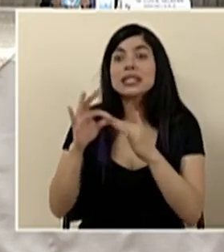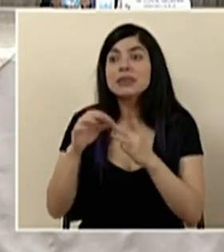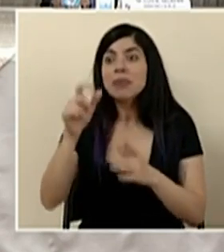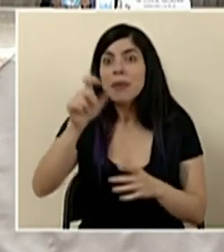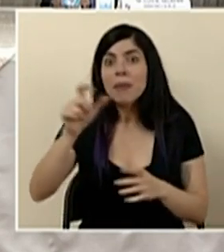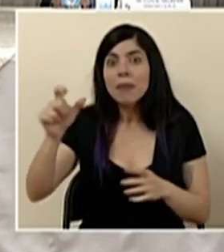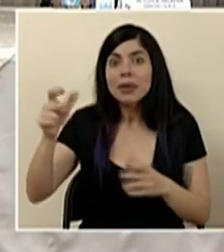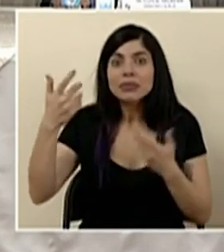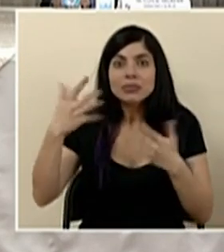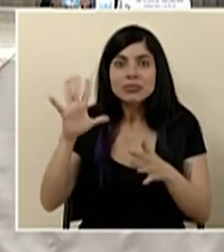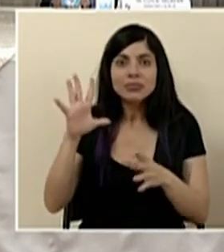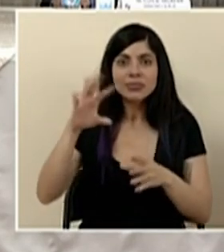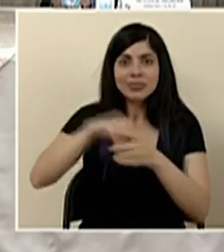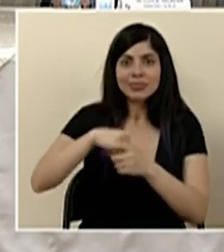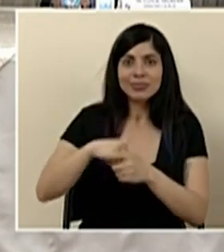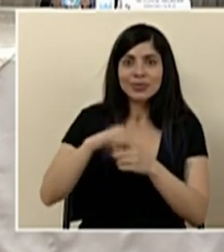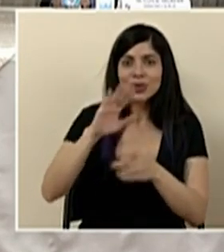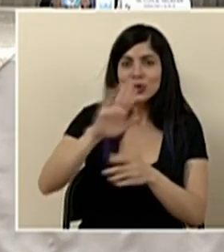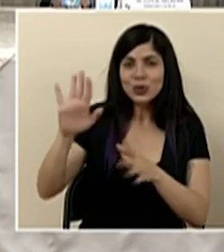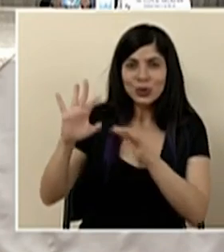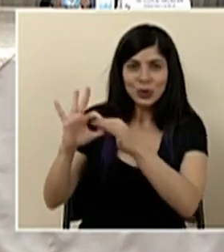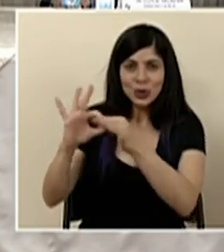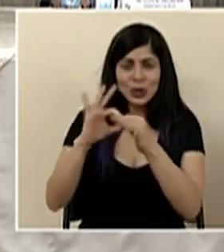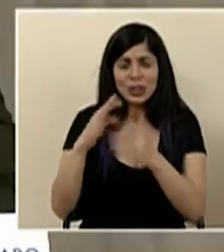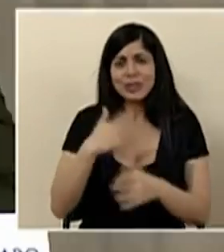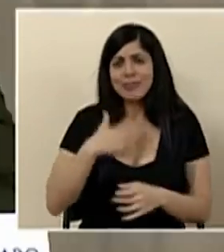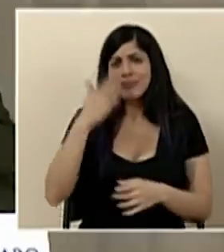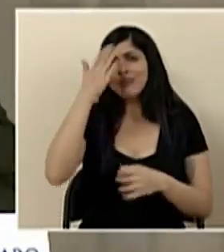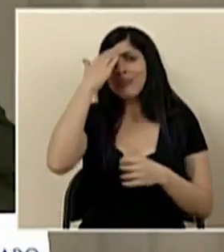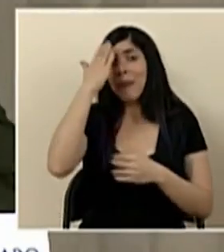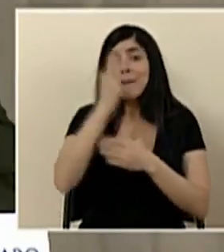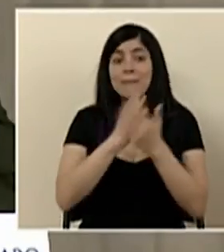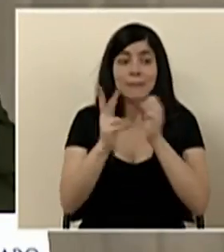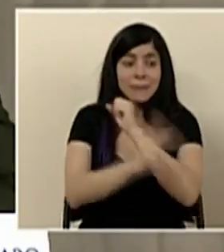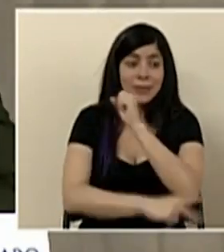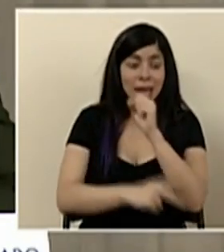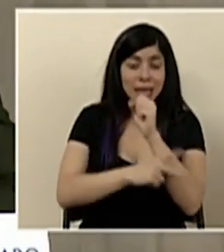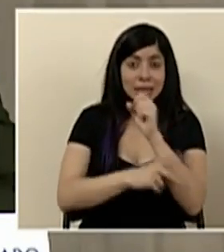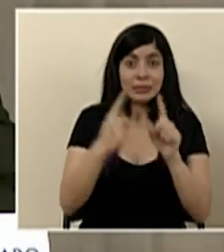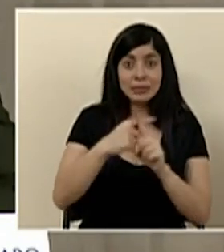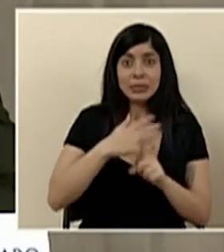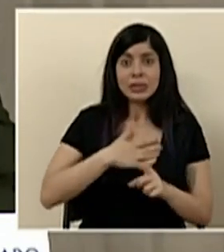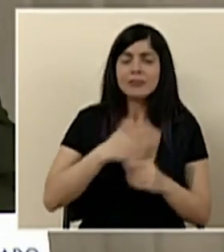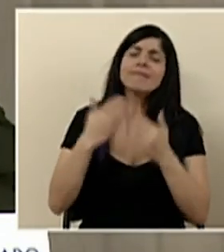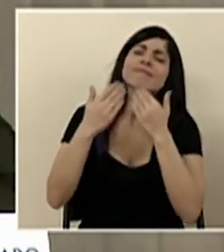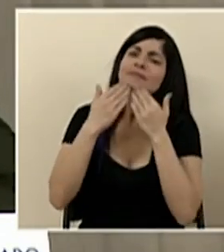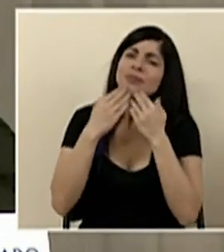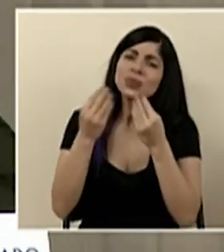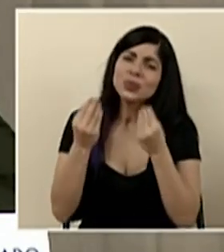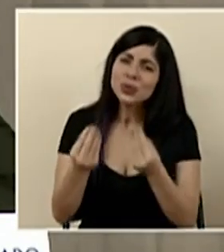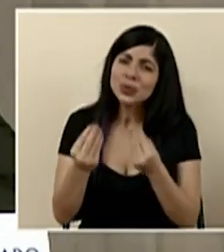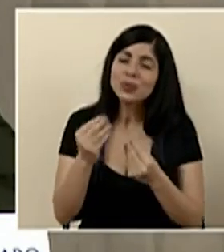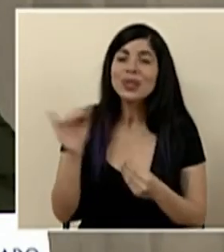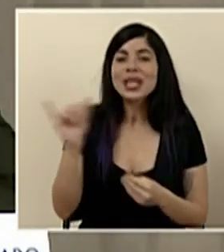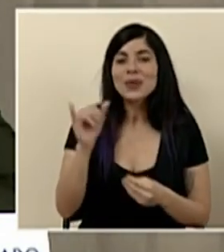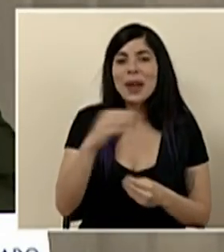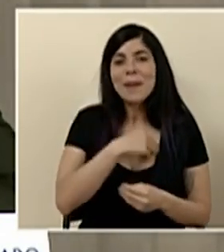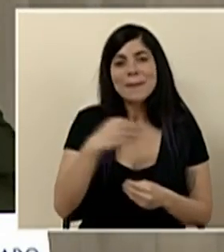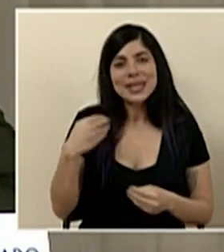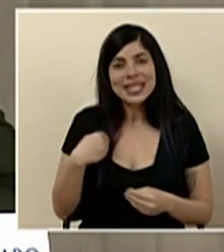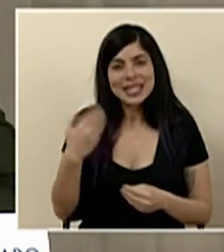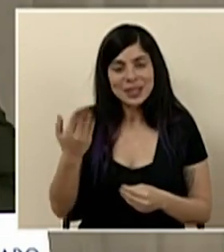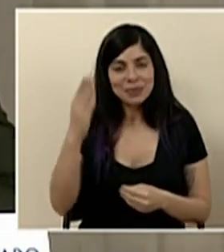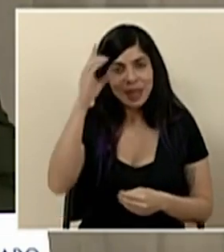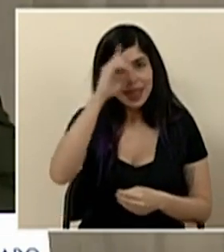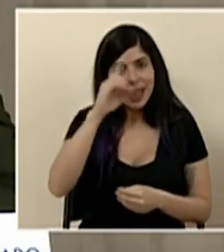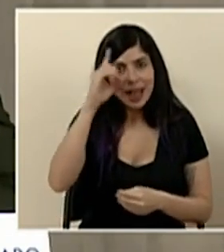han estado involucrados todos los socios desee que de parte del país y de mi parte agradecerles mucho igual a nuestro ministro a don